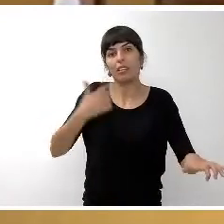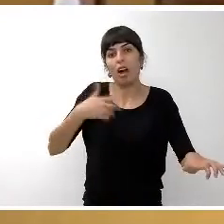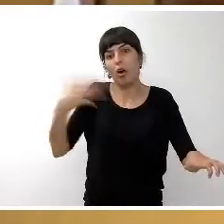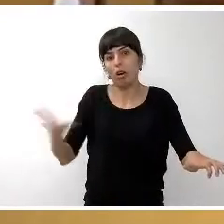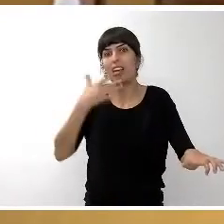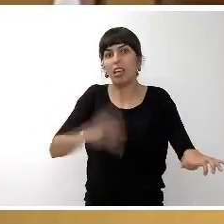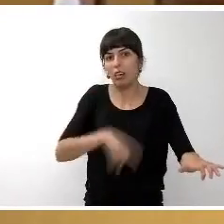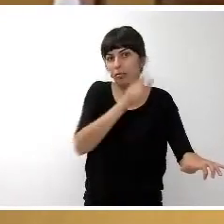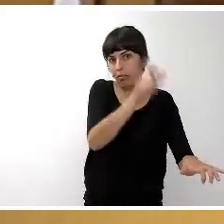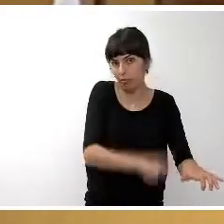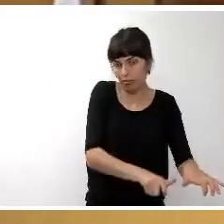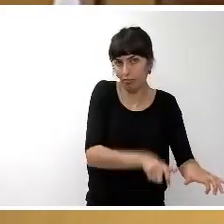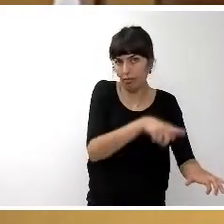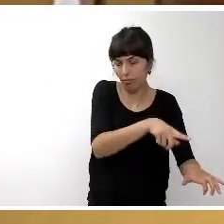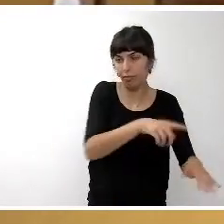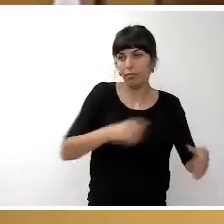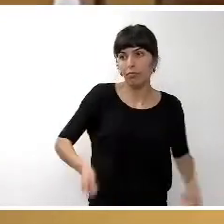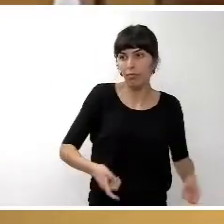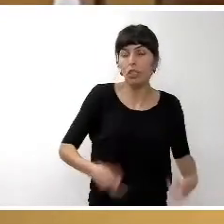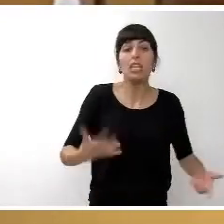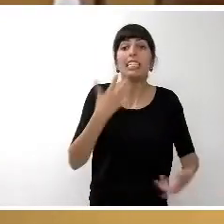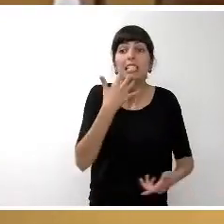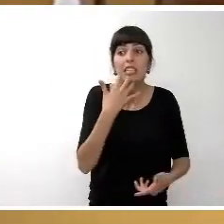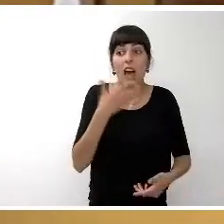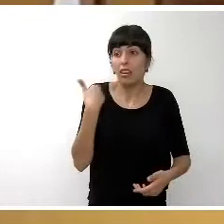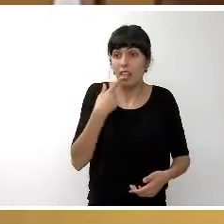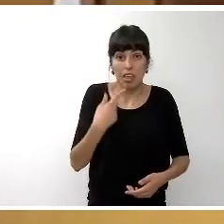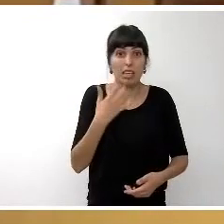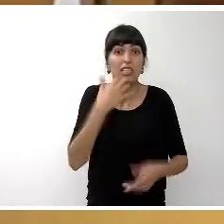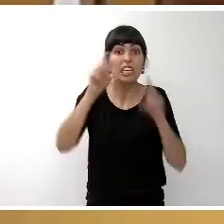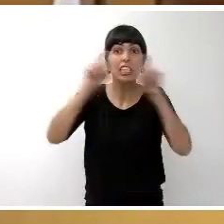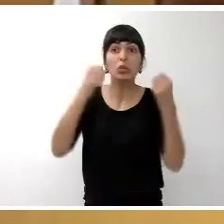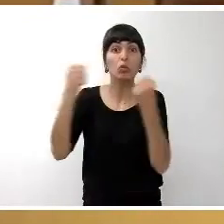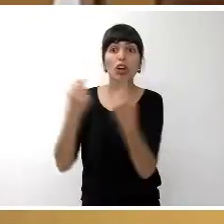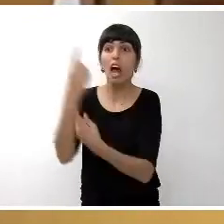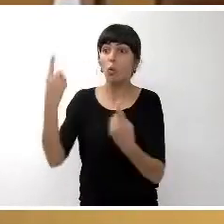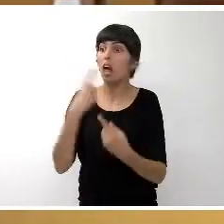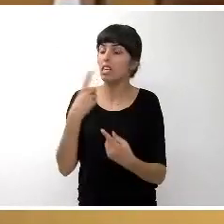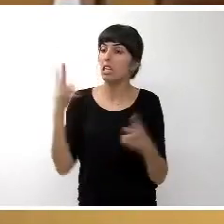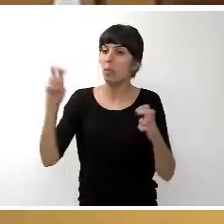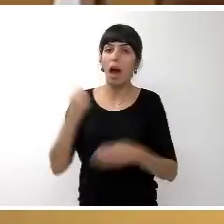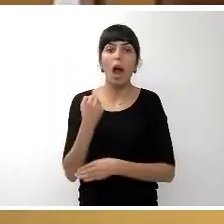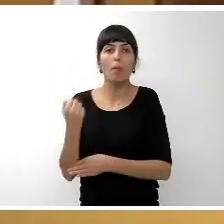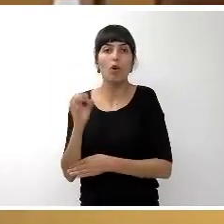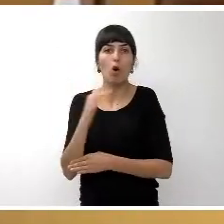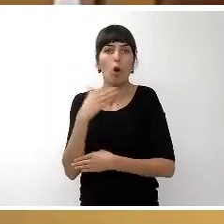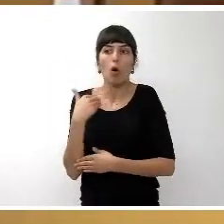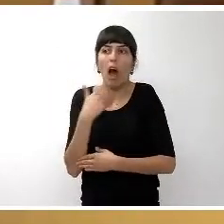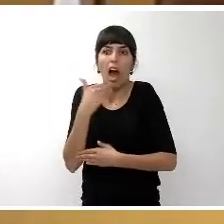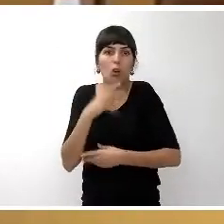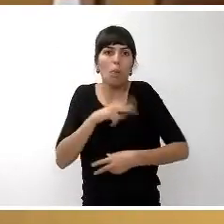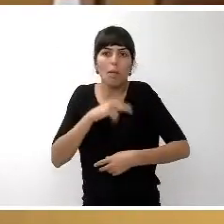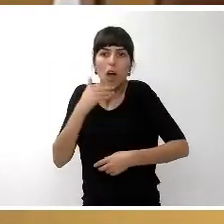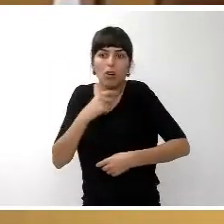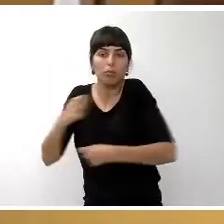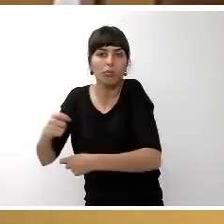institución, porque yo antes decía, que proponga Eduardo Galeano, nosotros adherirnos también. Eso es posible a través de una de una carta